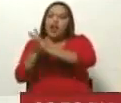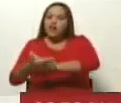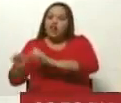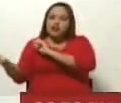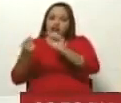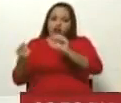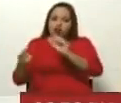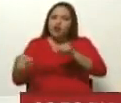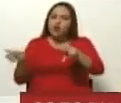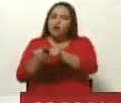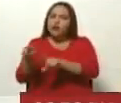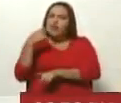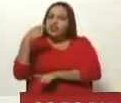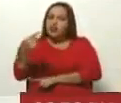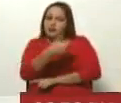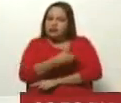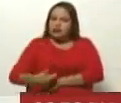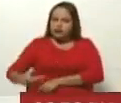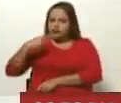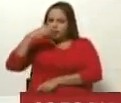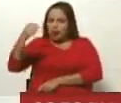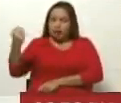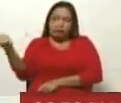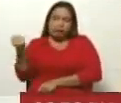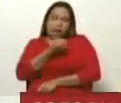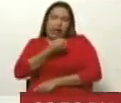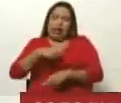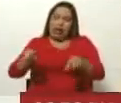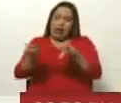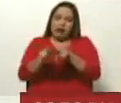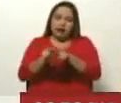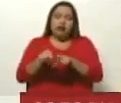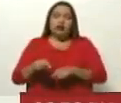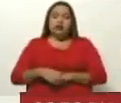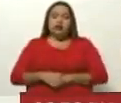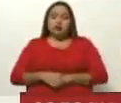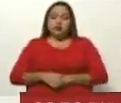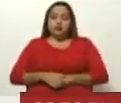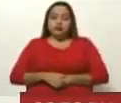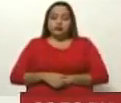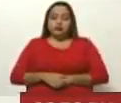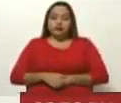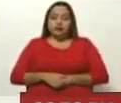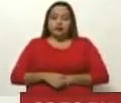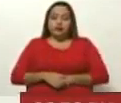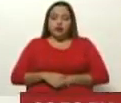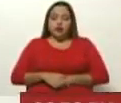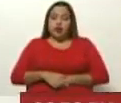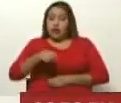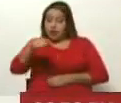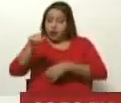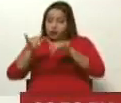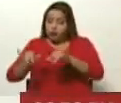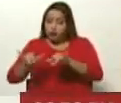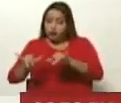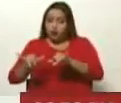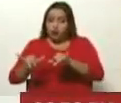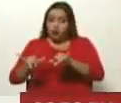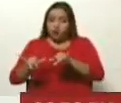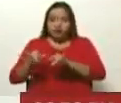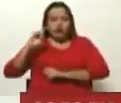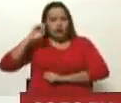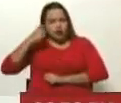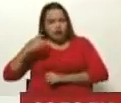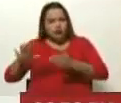un día el presidente Nicolás Maduro, que se le han dado a esta iniciativa. Y entre ellas estuvo el hecho que llevó a que Venezuela se levantara, la